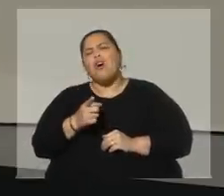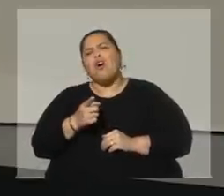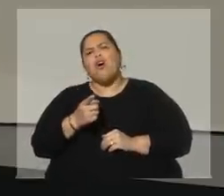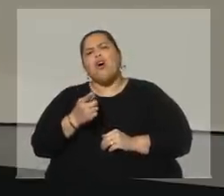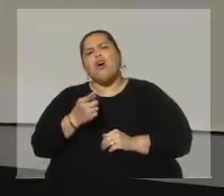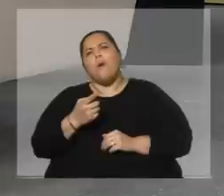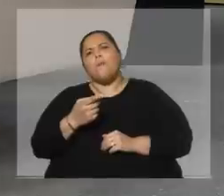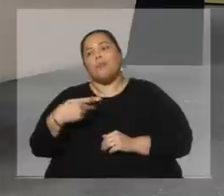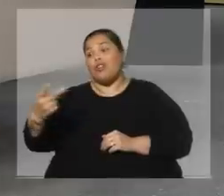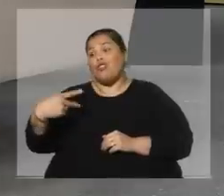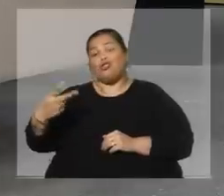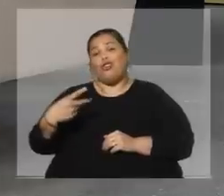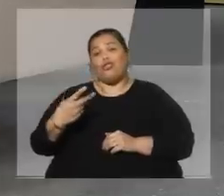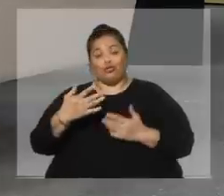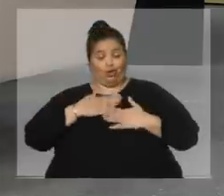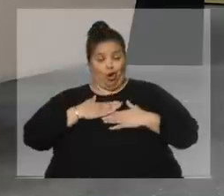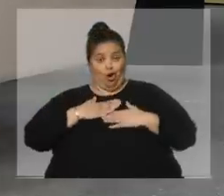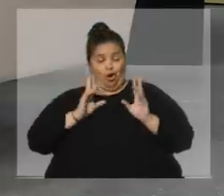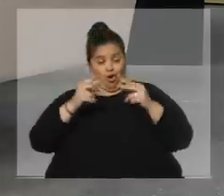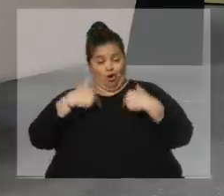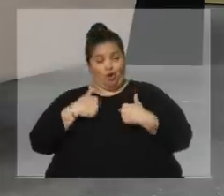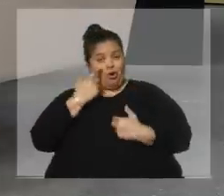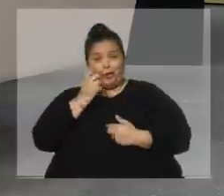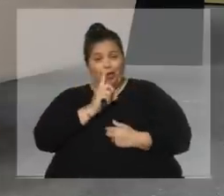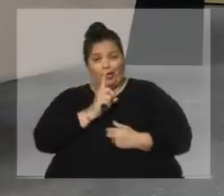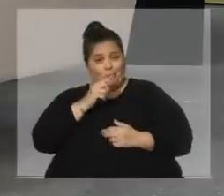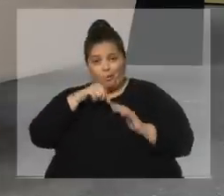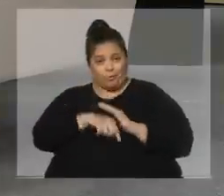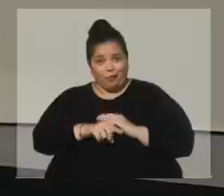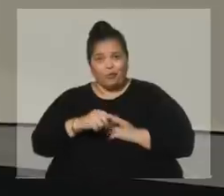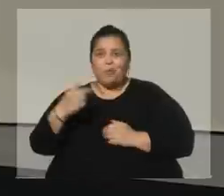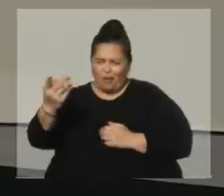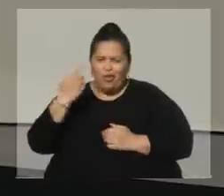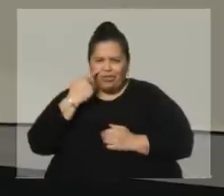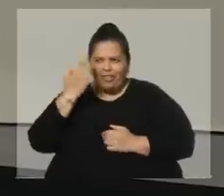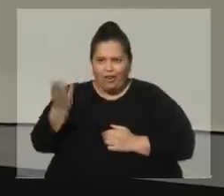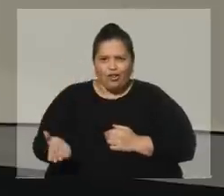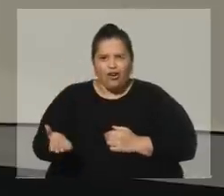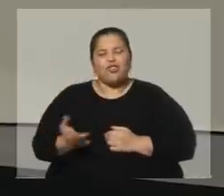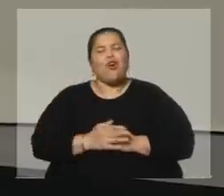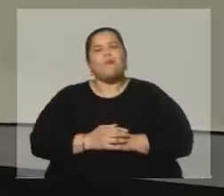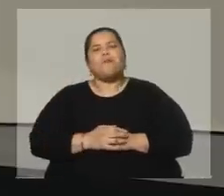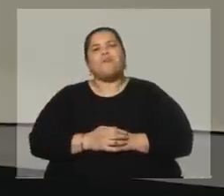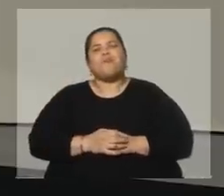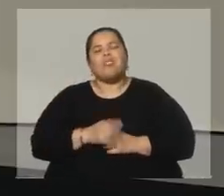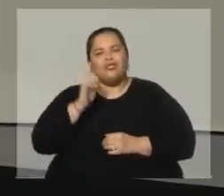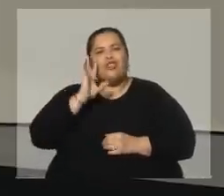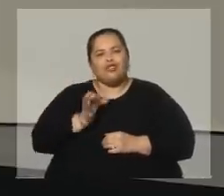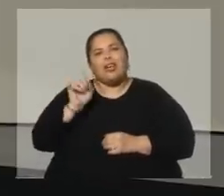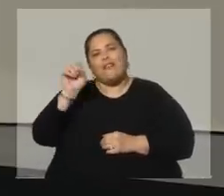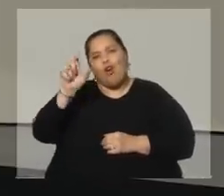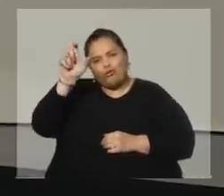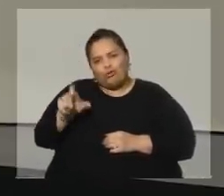Nosotros no nos conocemos a nosotros mismos, ¿verdad? Es así. Exactamente. Pero te conozco. Sé que sos un tipo